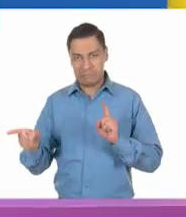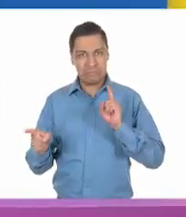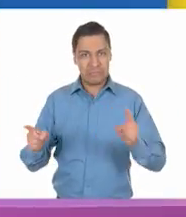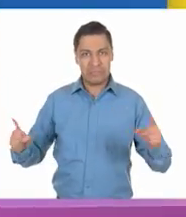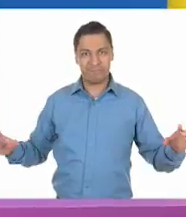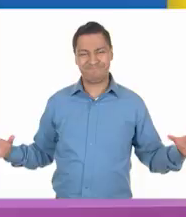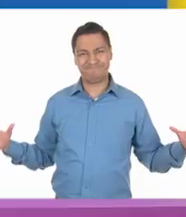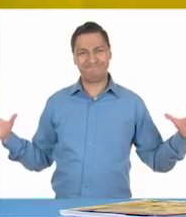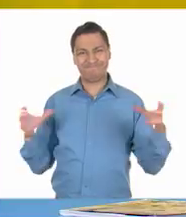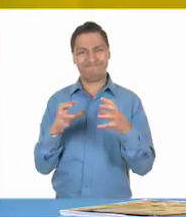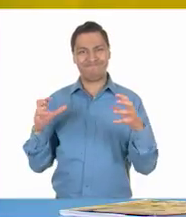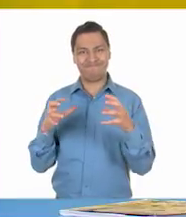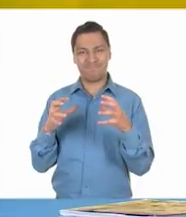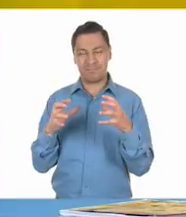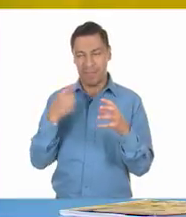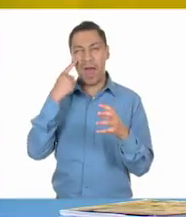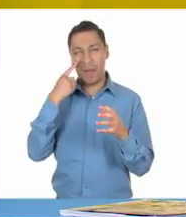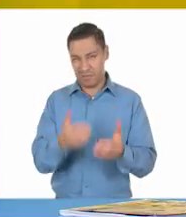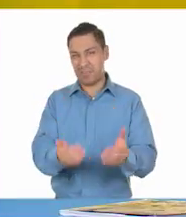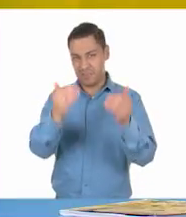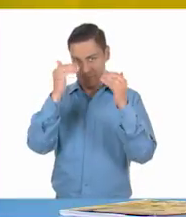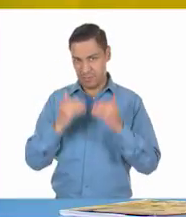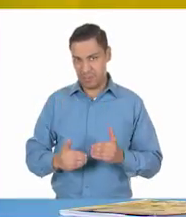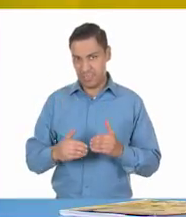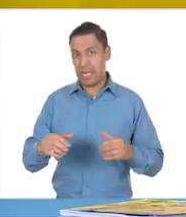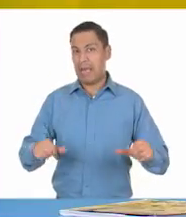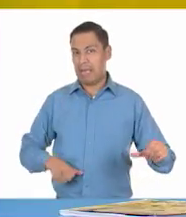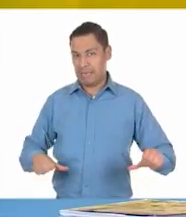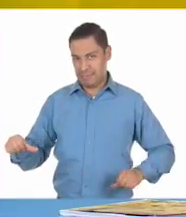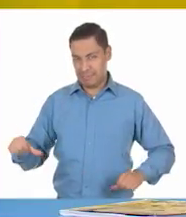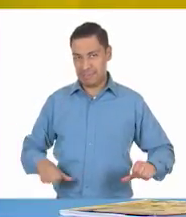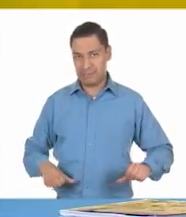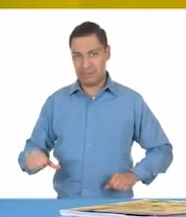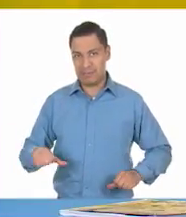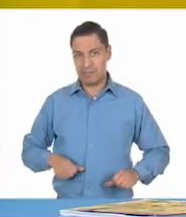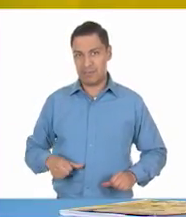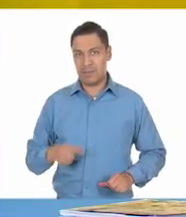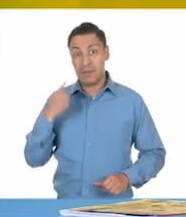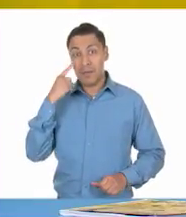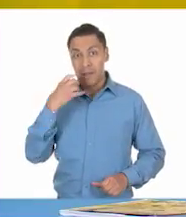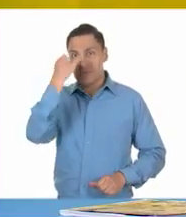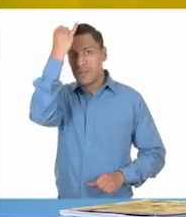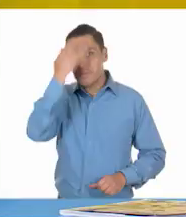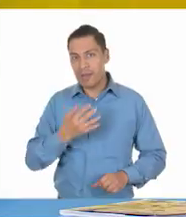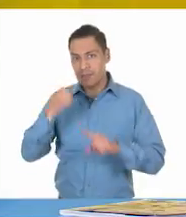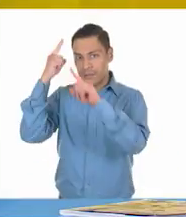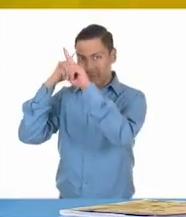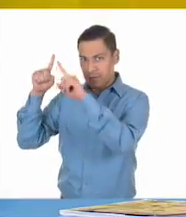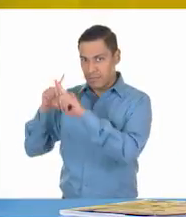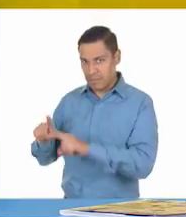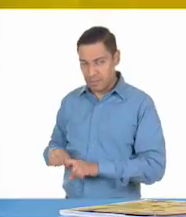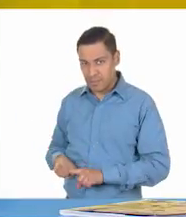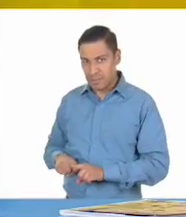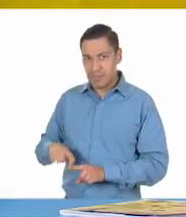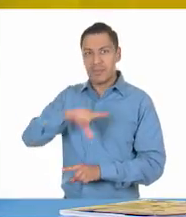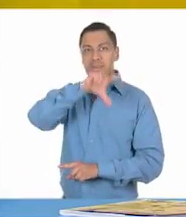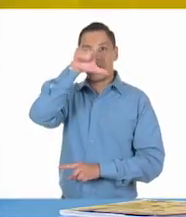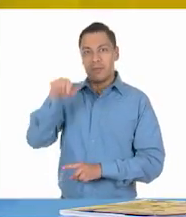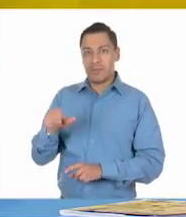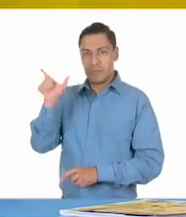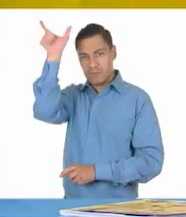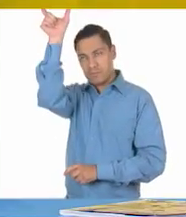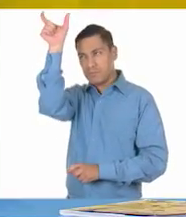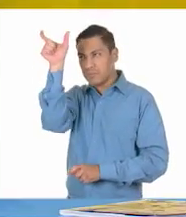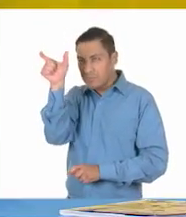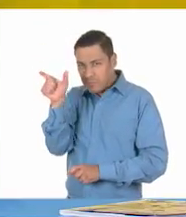¡Guau! ¡Muy bien! Pues vamos a hacer un ejercicio. Vamos a ver las siguientes imágenes y también observaremos una columna